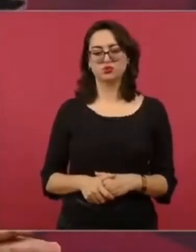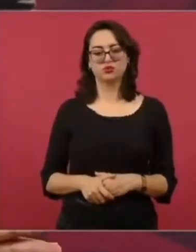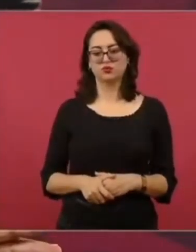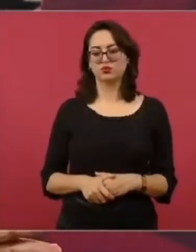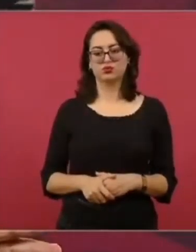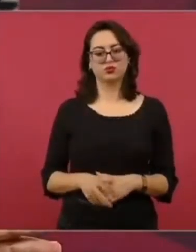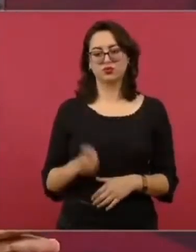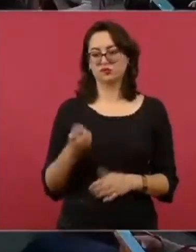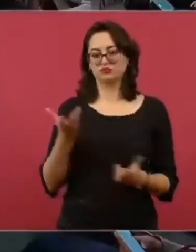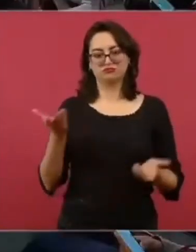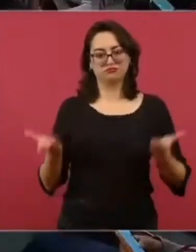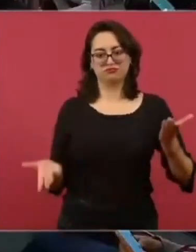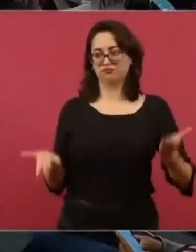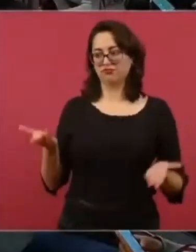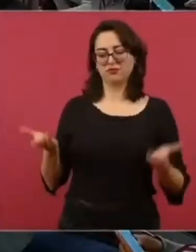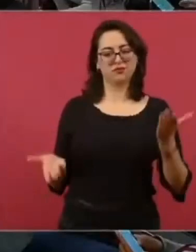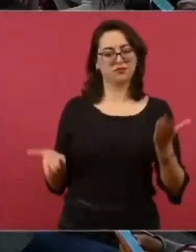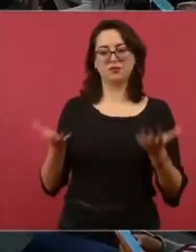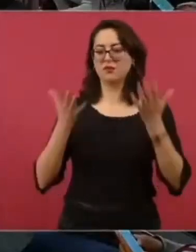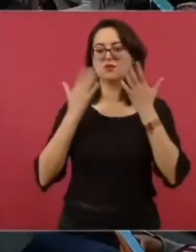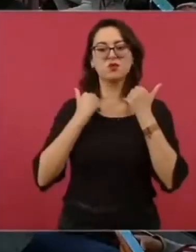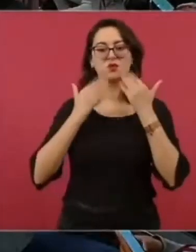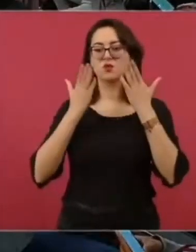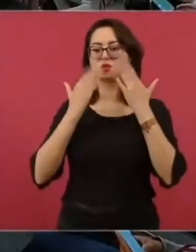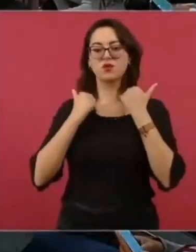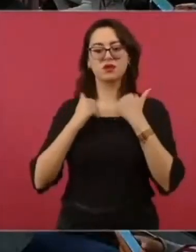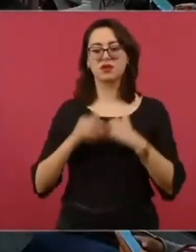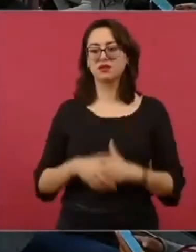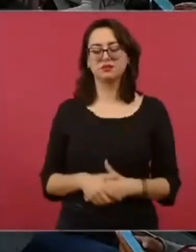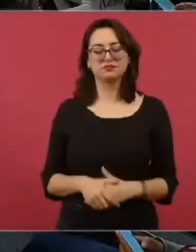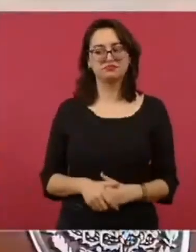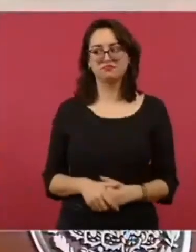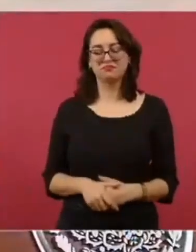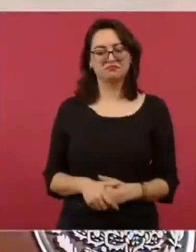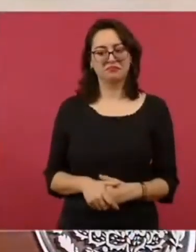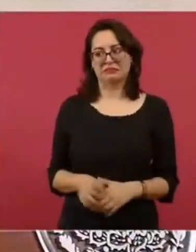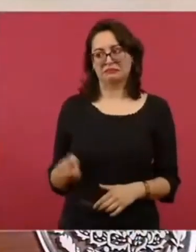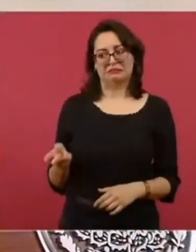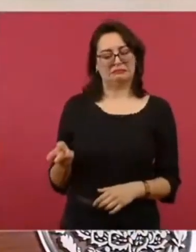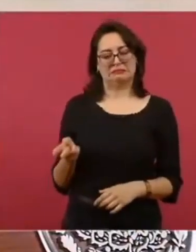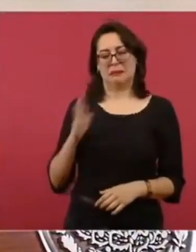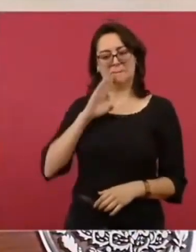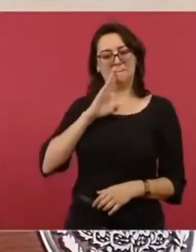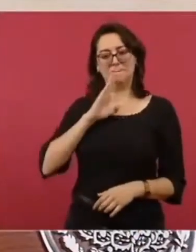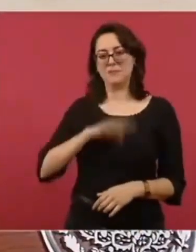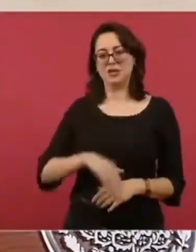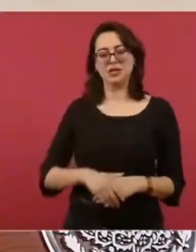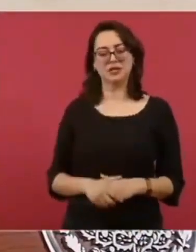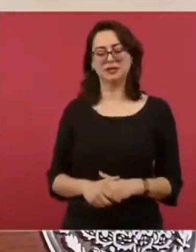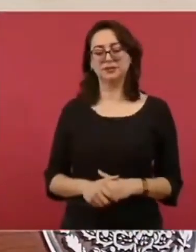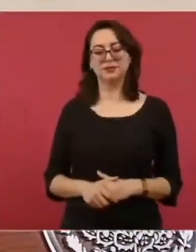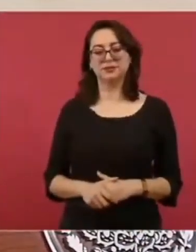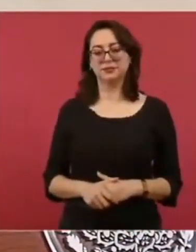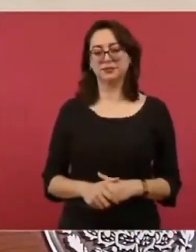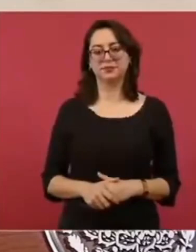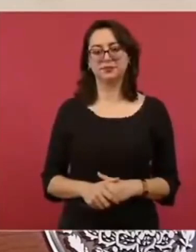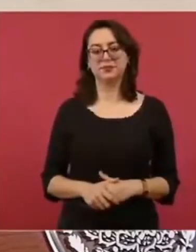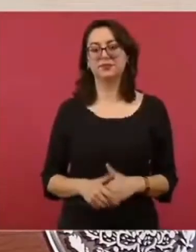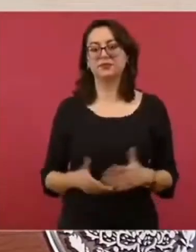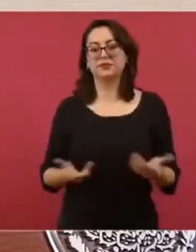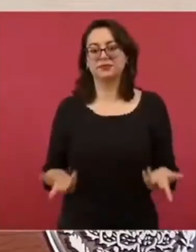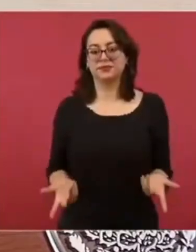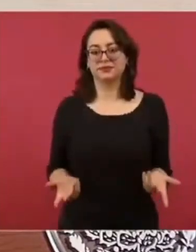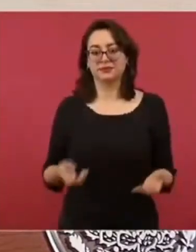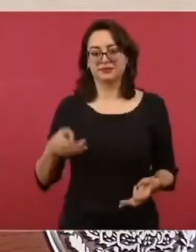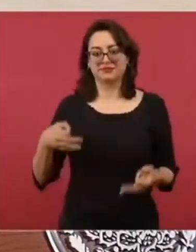Ahí no hay equilibrio de poderes. ¿Y el poder de los